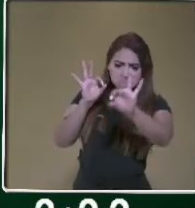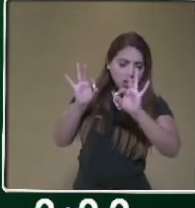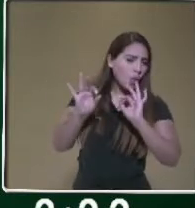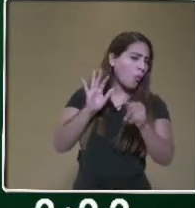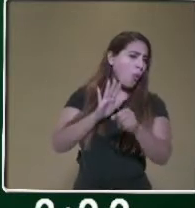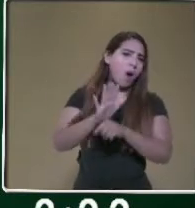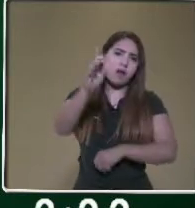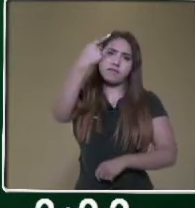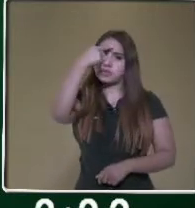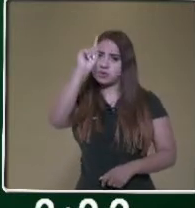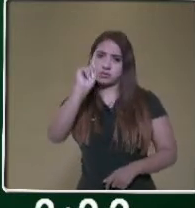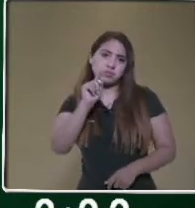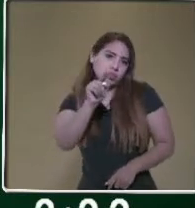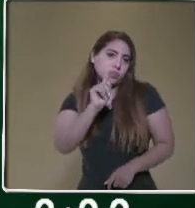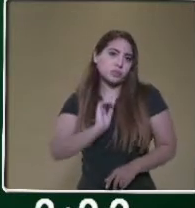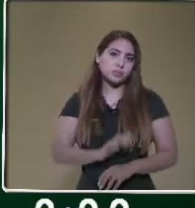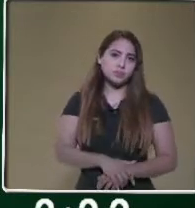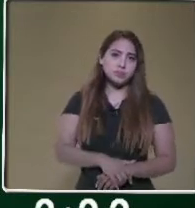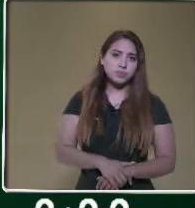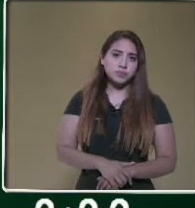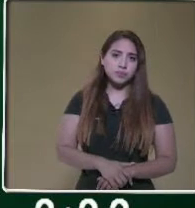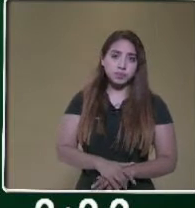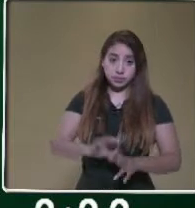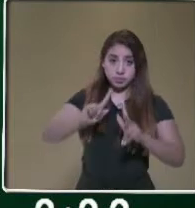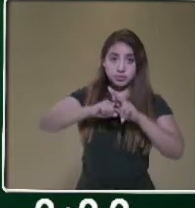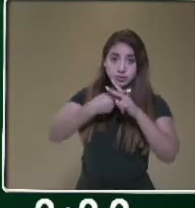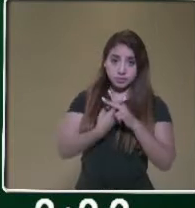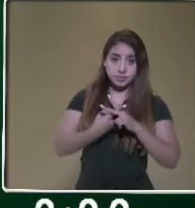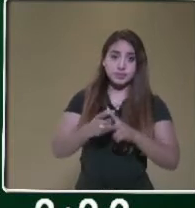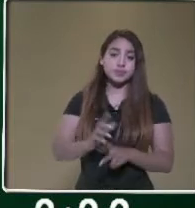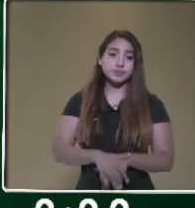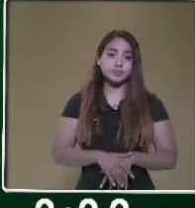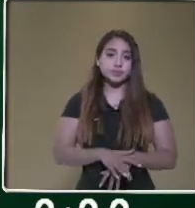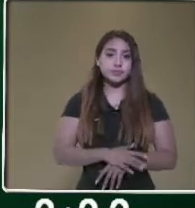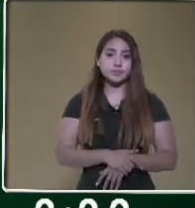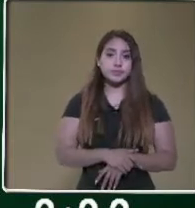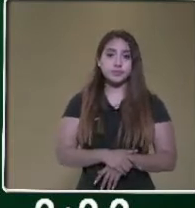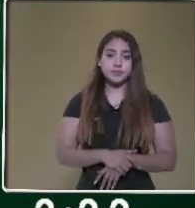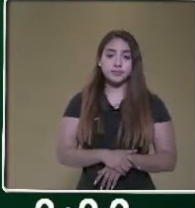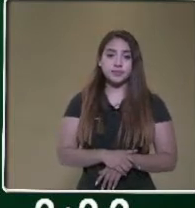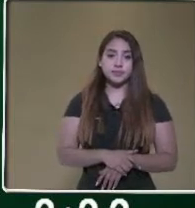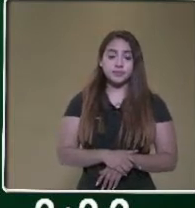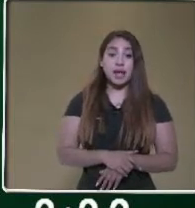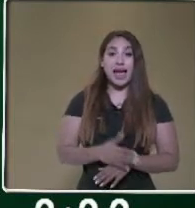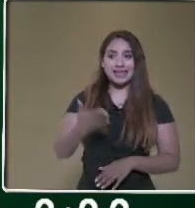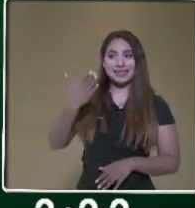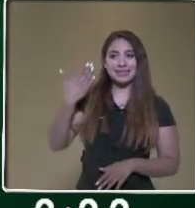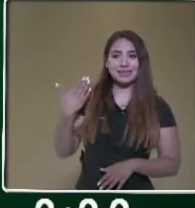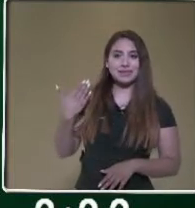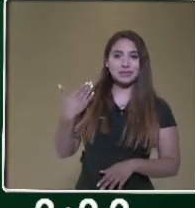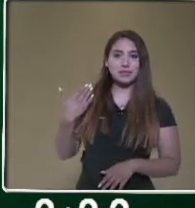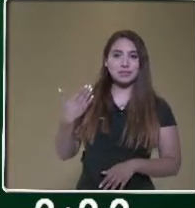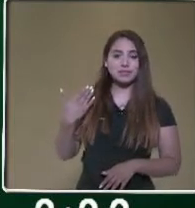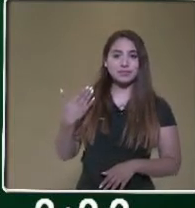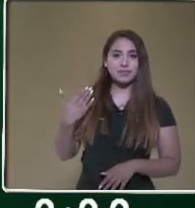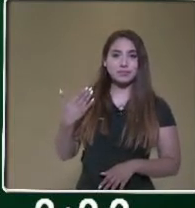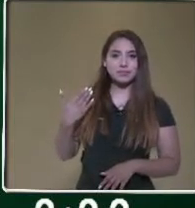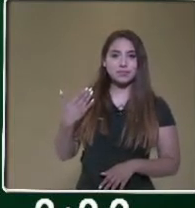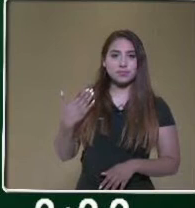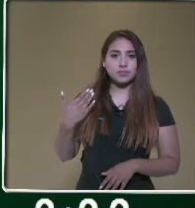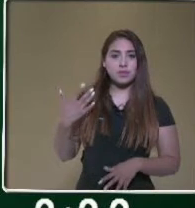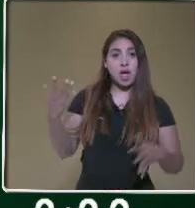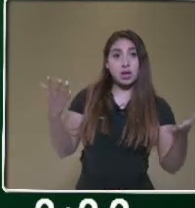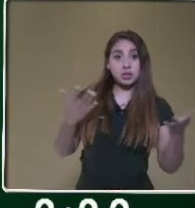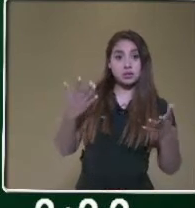Ok, vamos a empezar. Como ya habíamos visto en otra ocasión, hicimos un